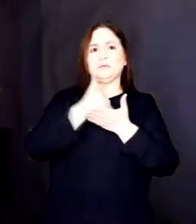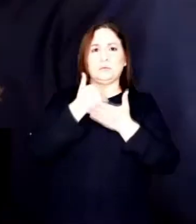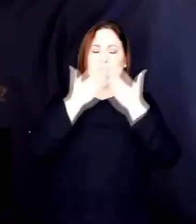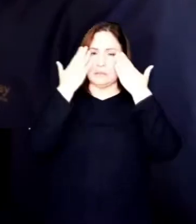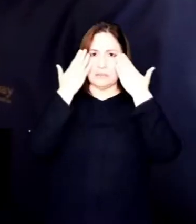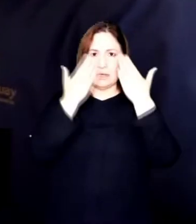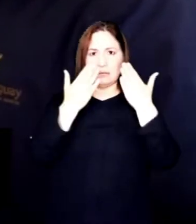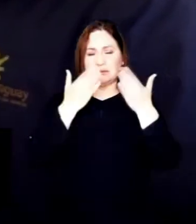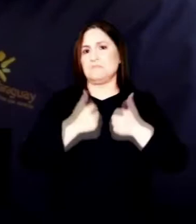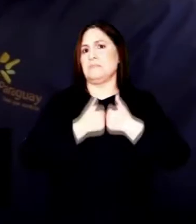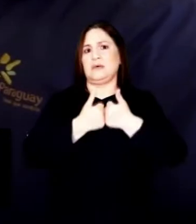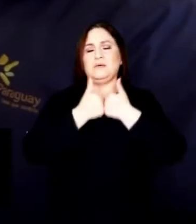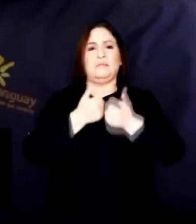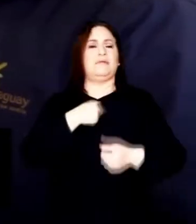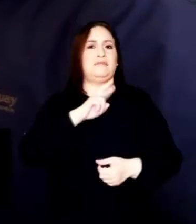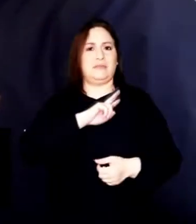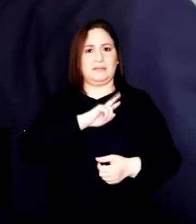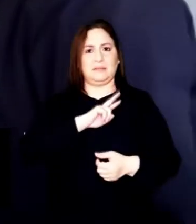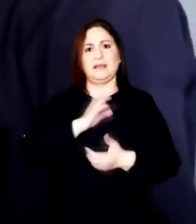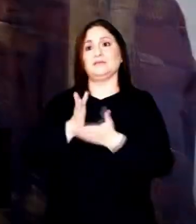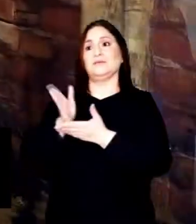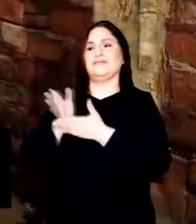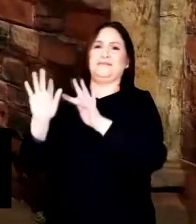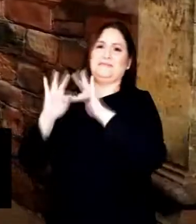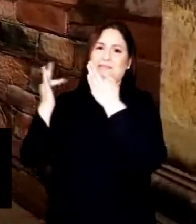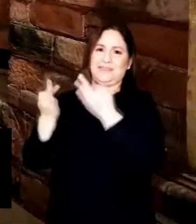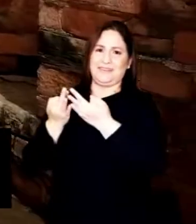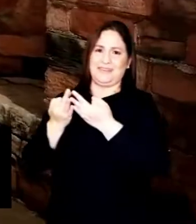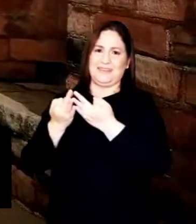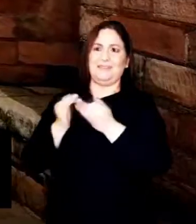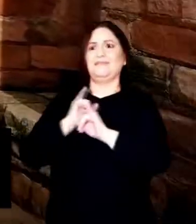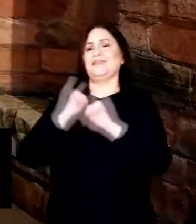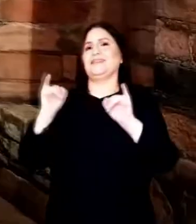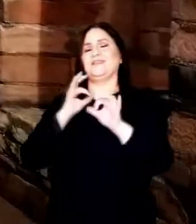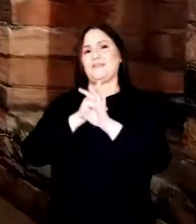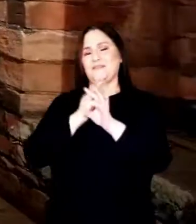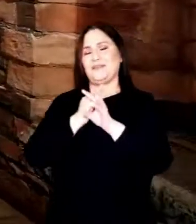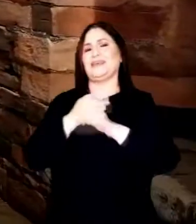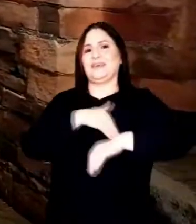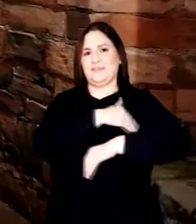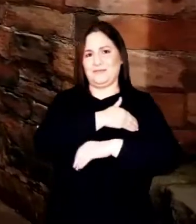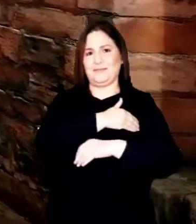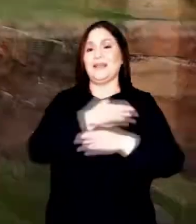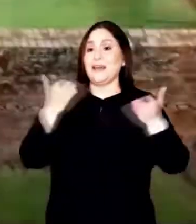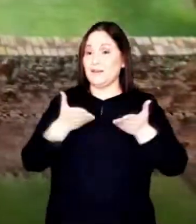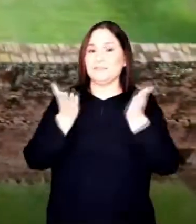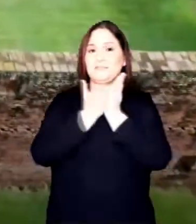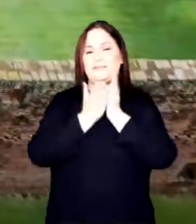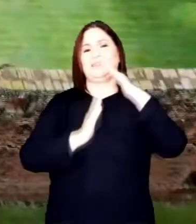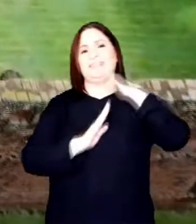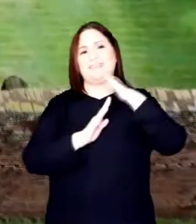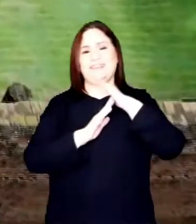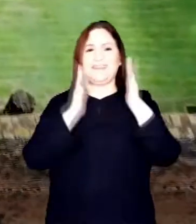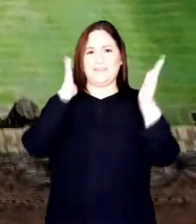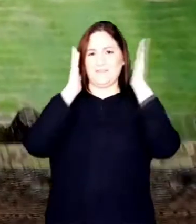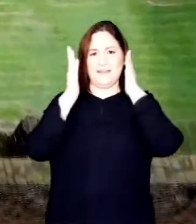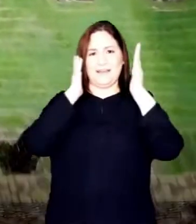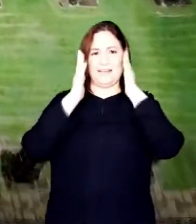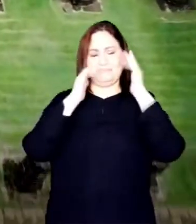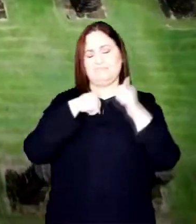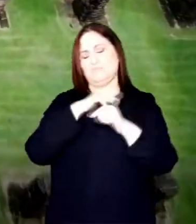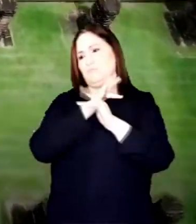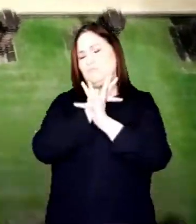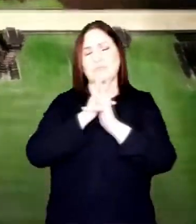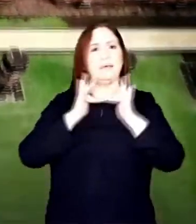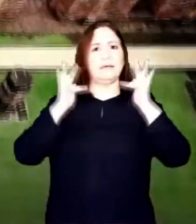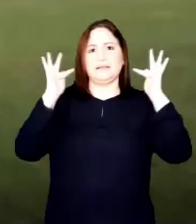buena calidad de vida a mi familia y así para poder continuar con mi estudio, terminar mi bachiller y estudiar una